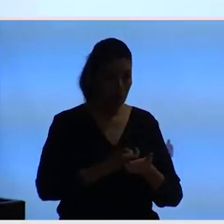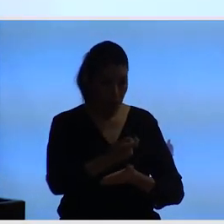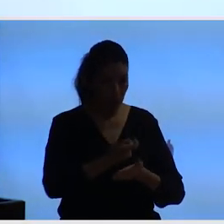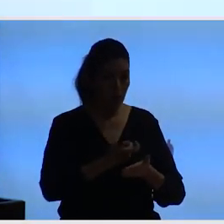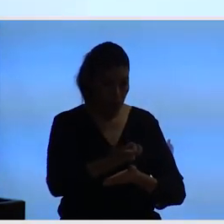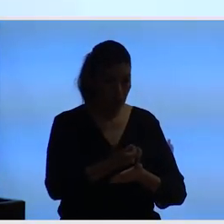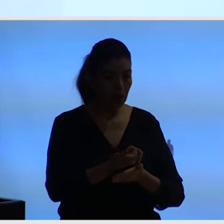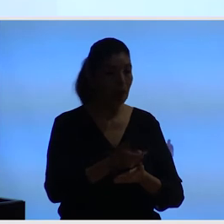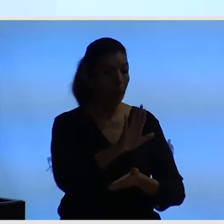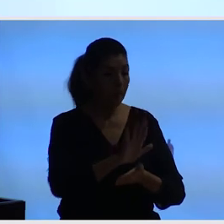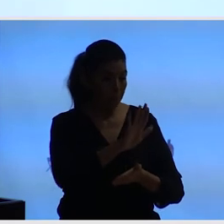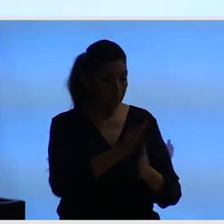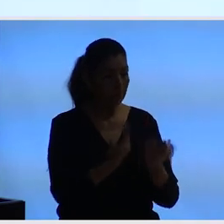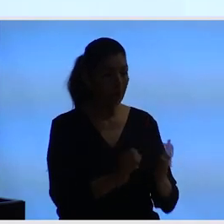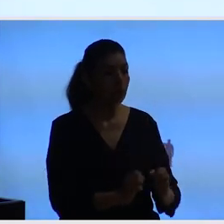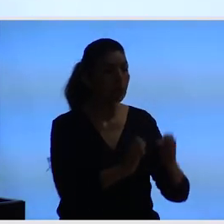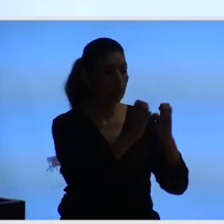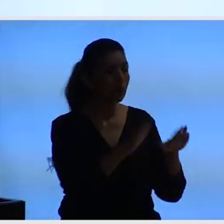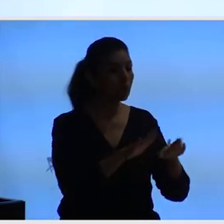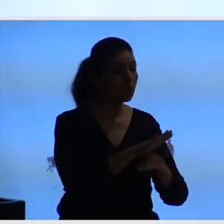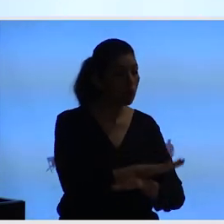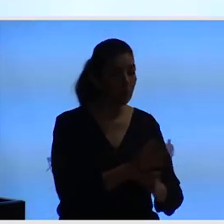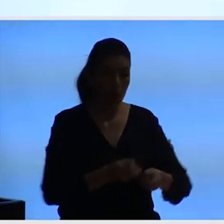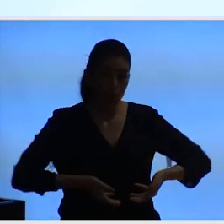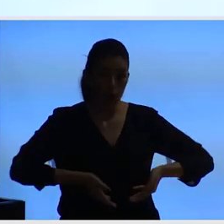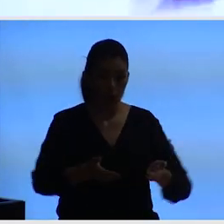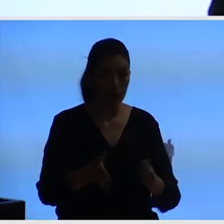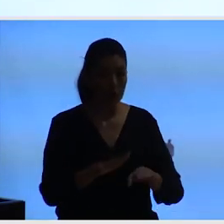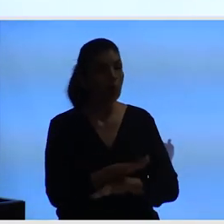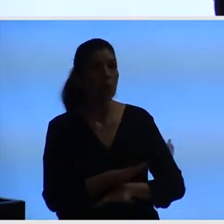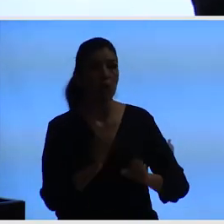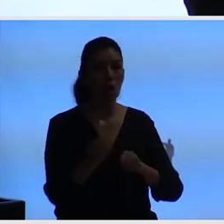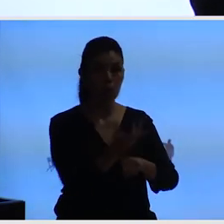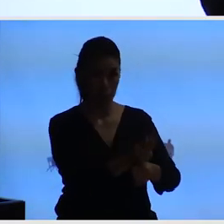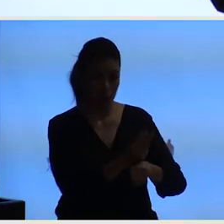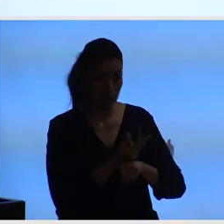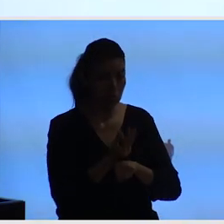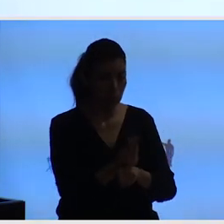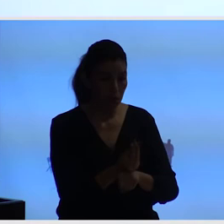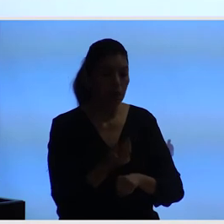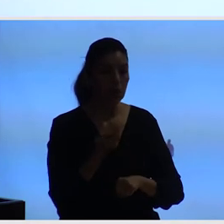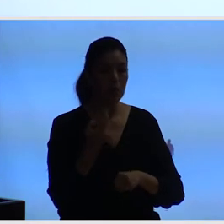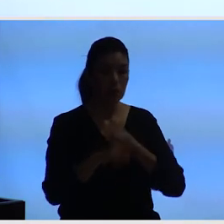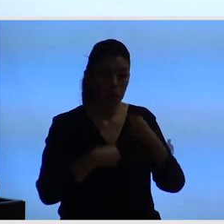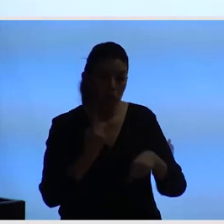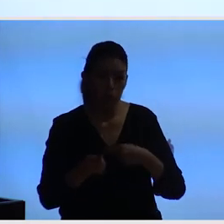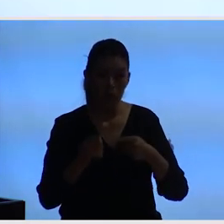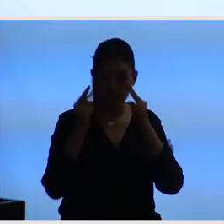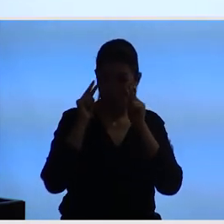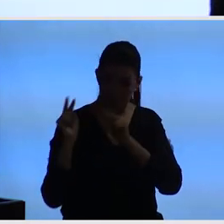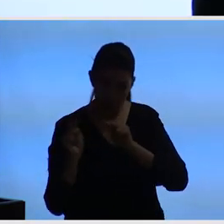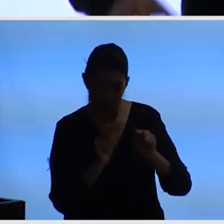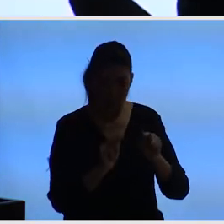para testear, para experimentar si tus ideas son buenas. Mides otra vez, entiendes el impacto, a partir